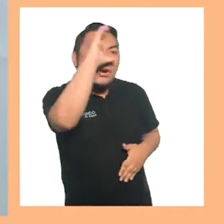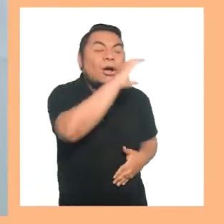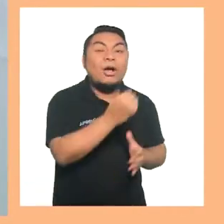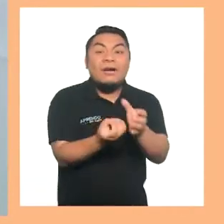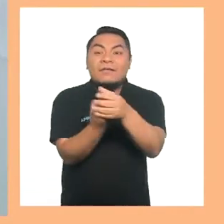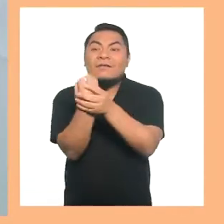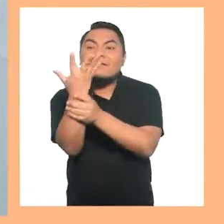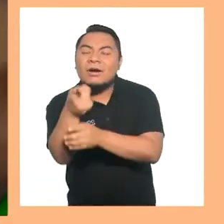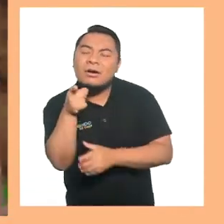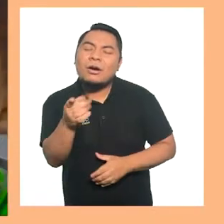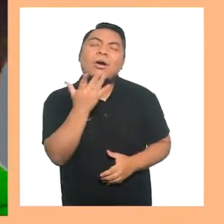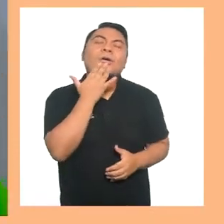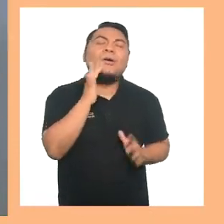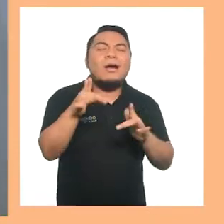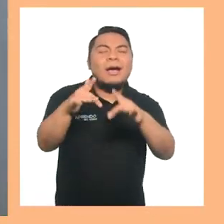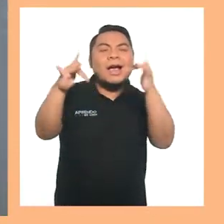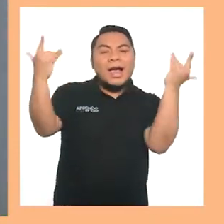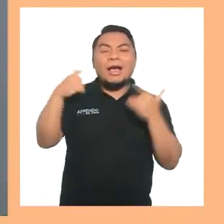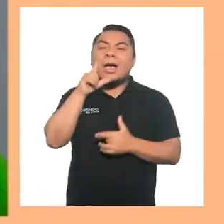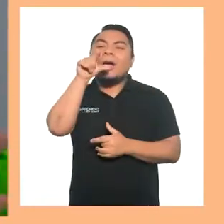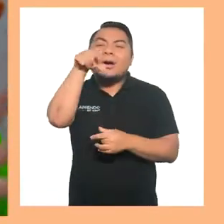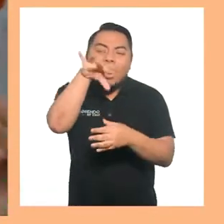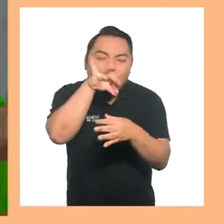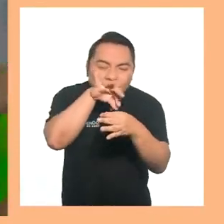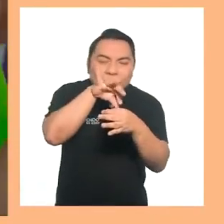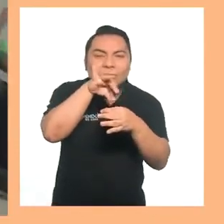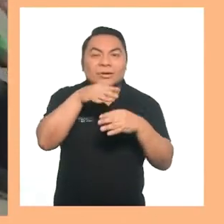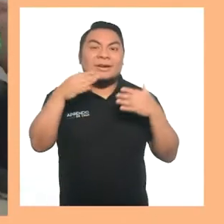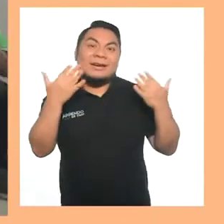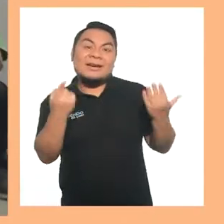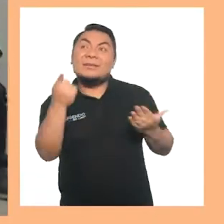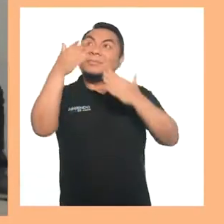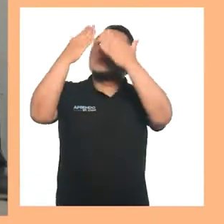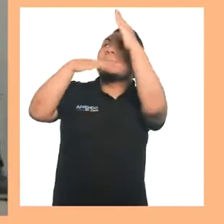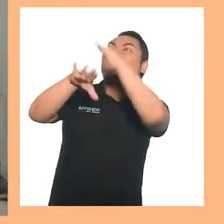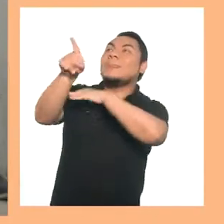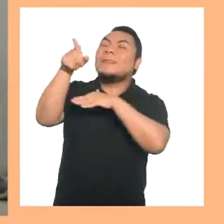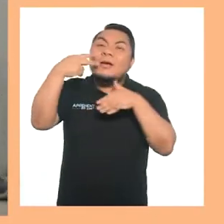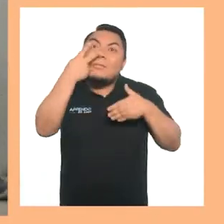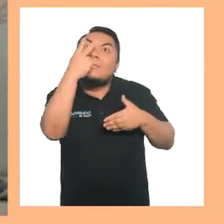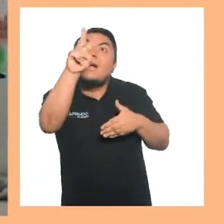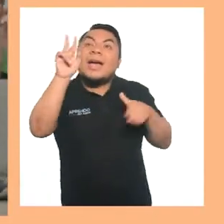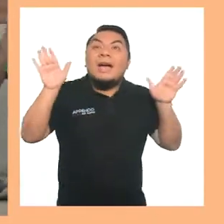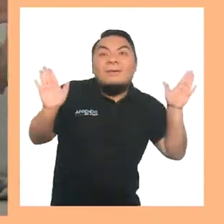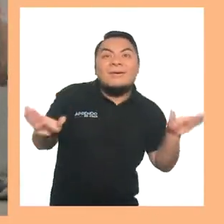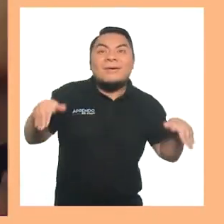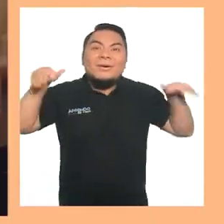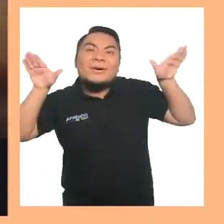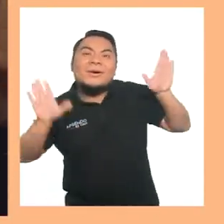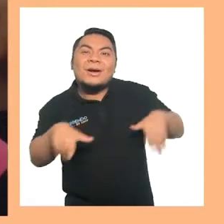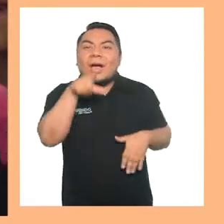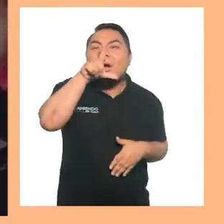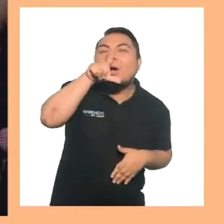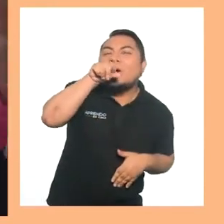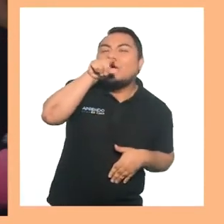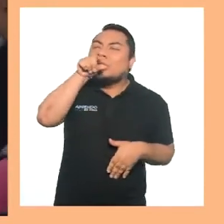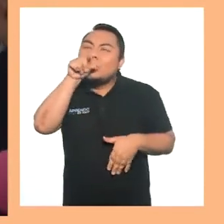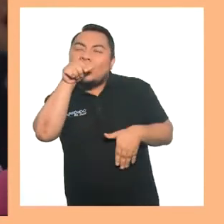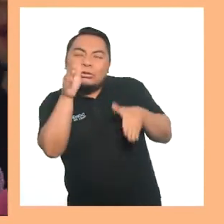flores de dulce olor, dulce olor. Por el cielo va volando, dulce